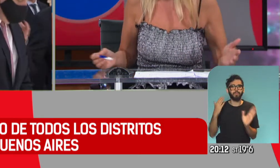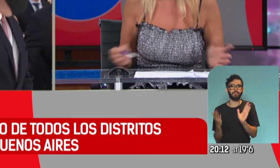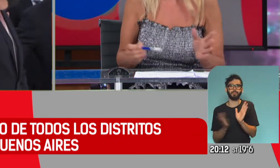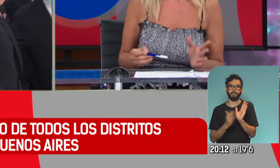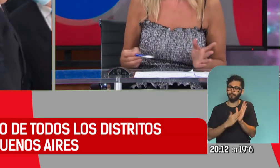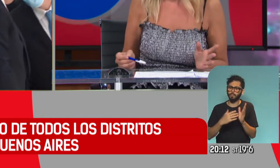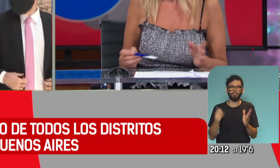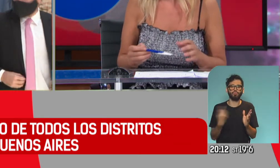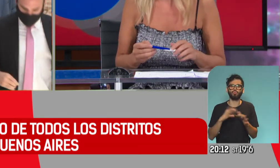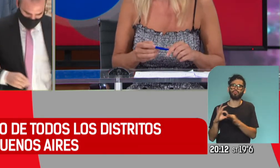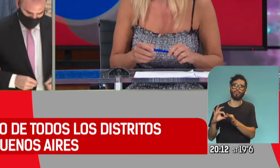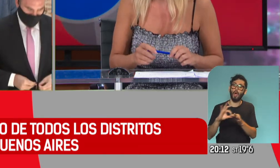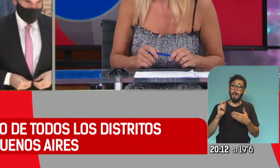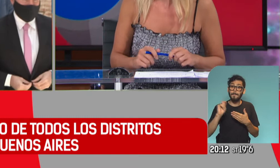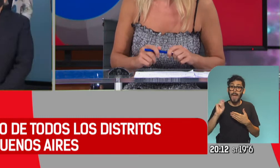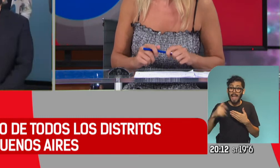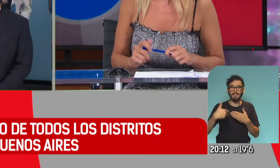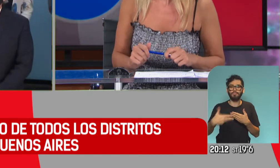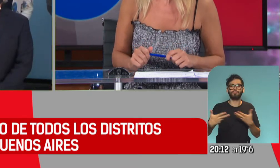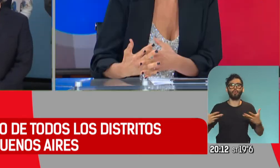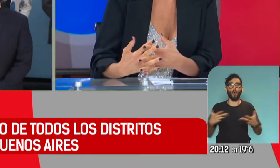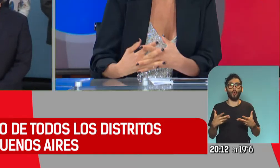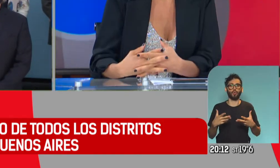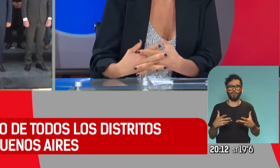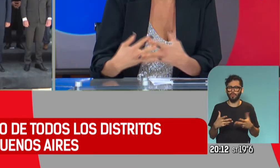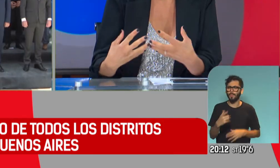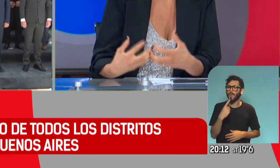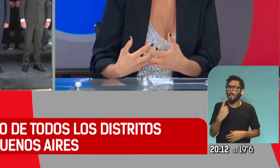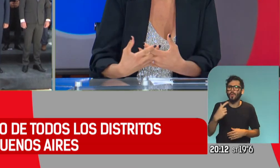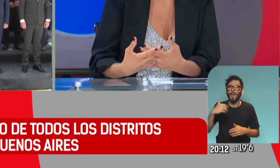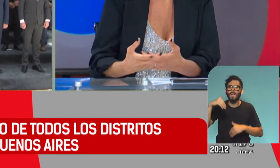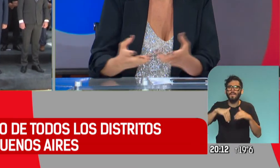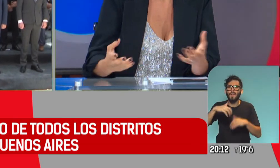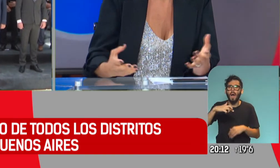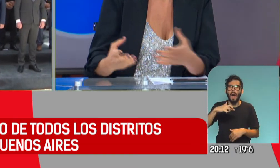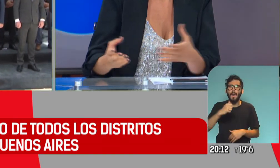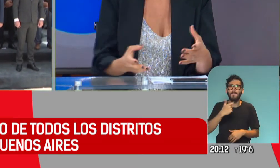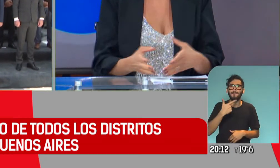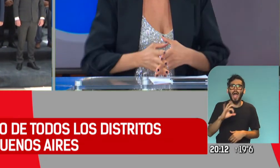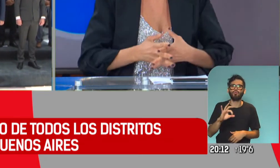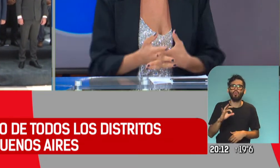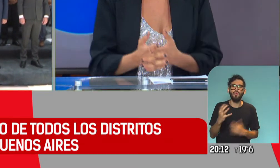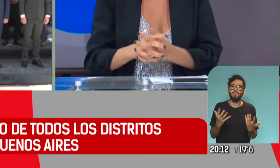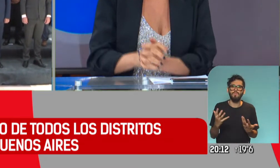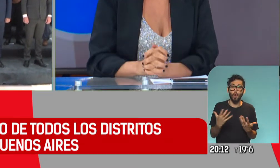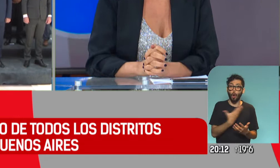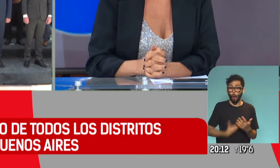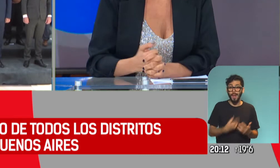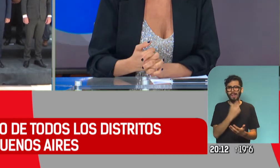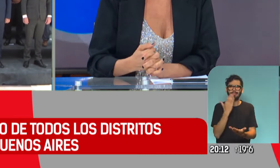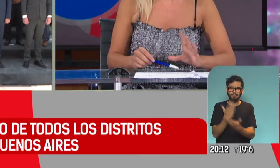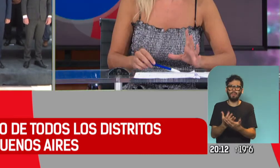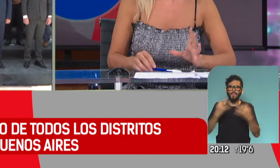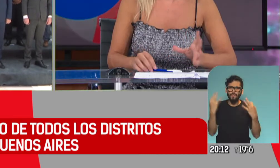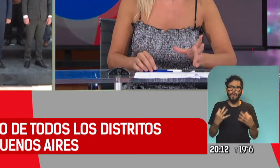próximos meses, en todo lo que se viene. ¿Qué va a suceder con las PASO? ¿Un pedido formal de los gobernadores de postergarlas? Bueno,